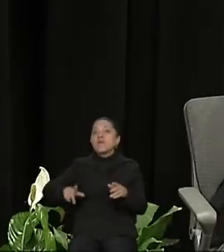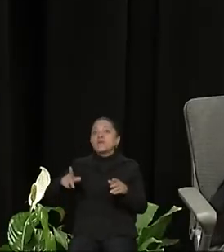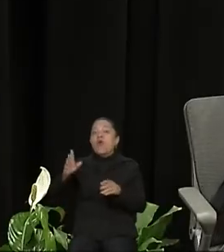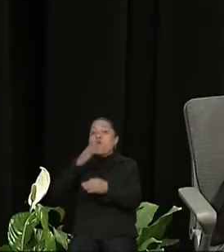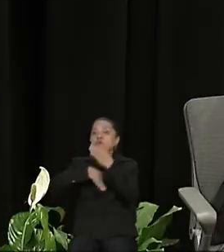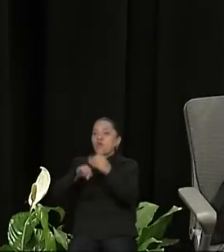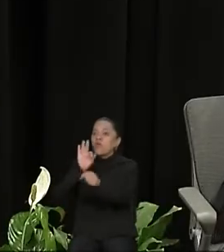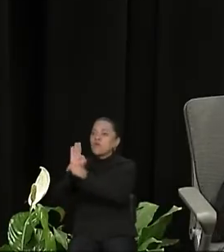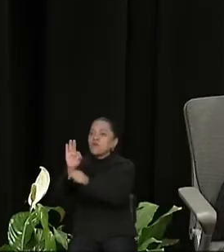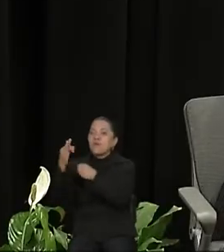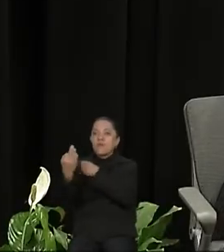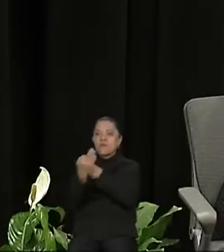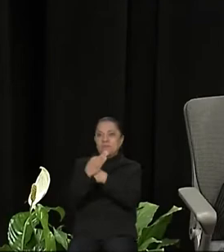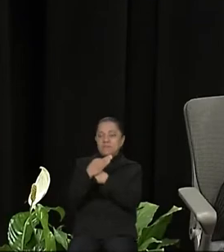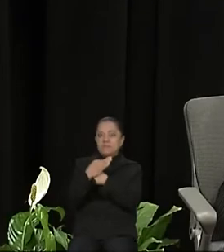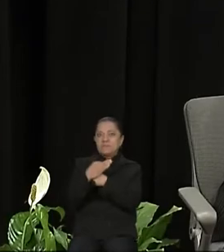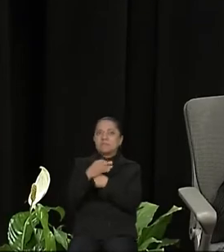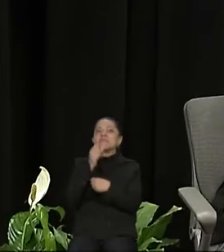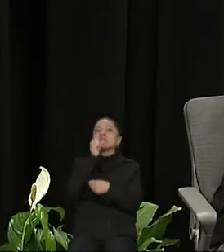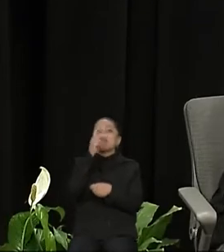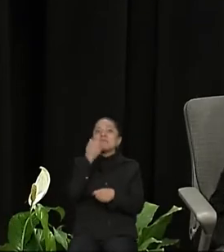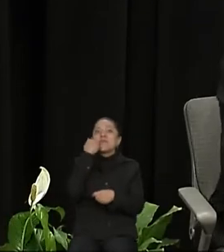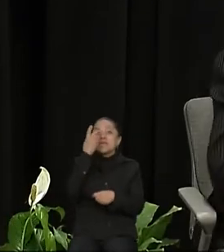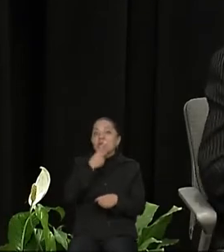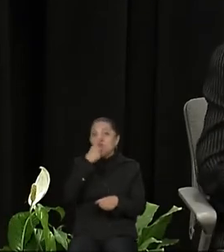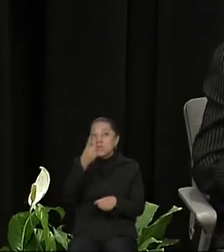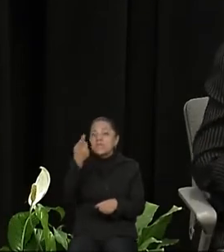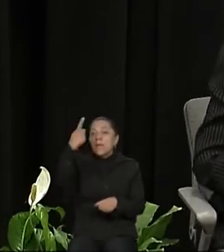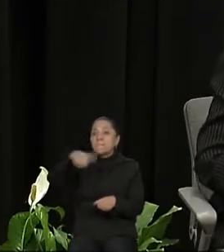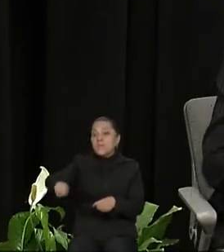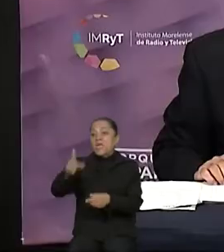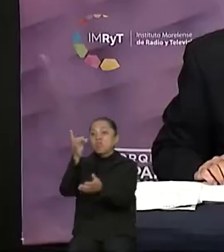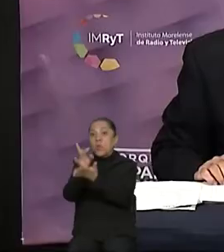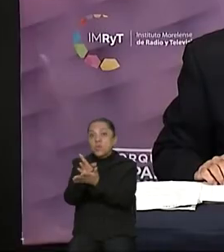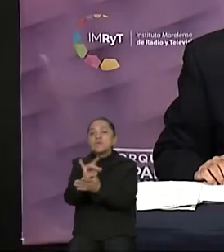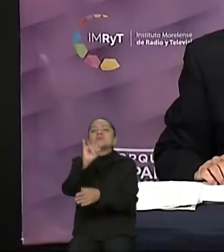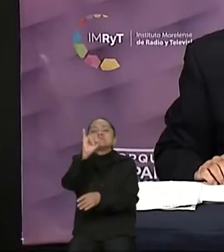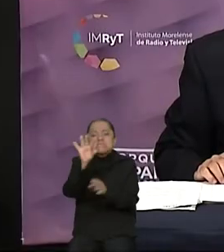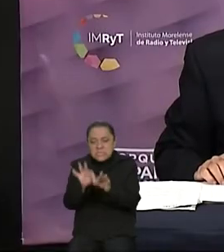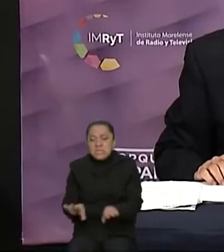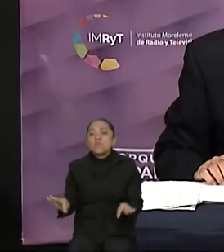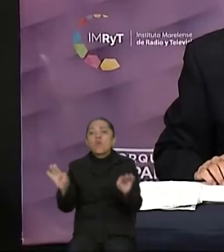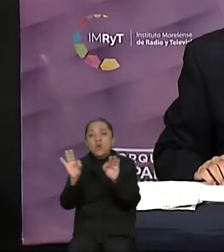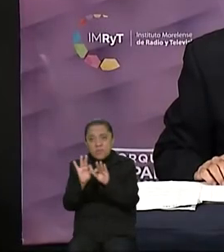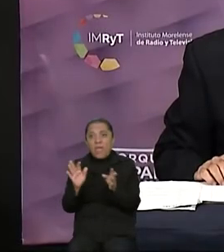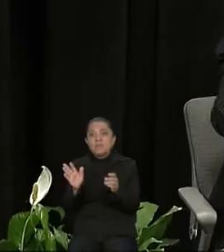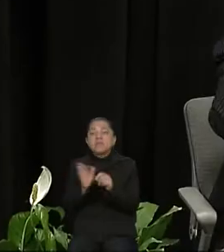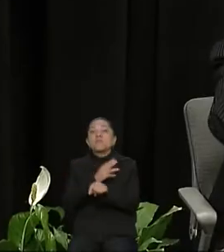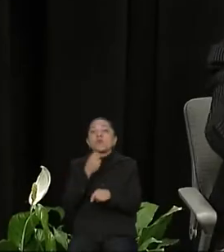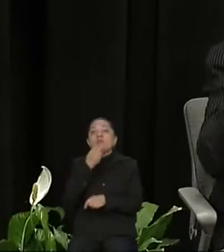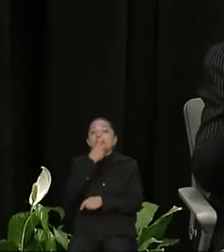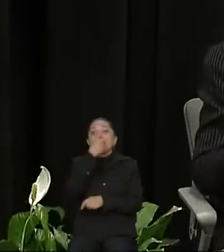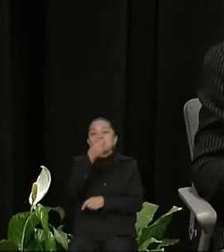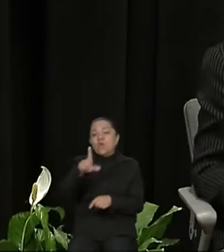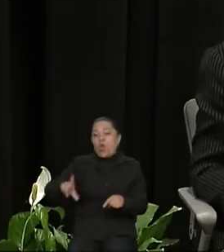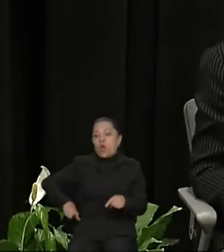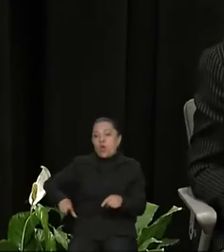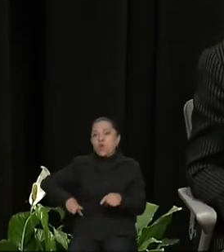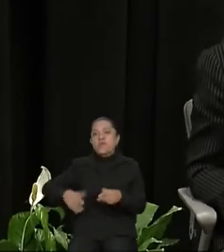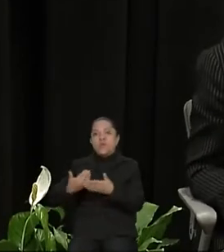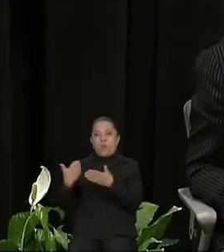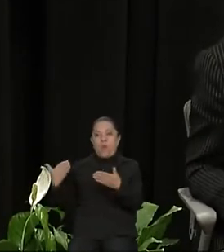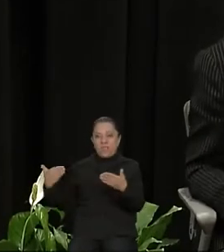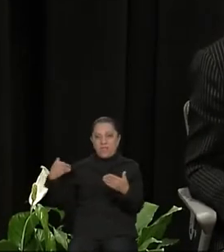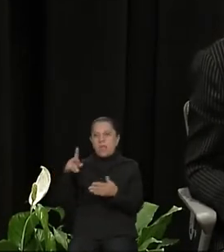también les quiero mencionar, el mando único para mí sí es importante, porque les quiero mencionar que en el gobierno anterior del panismo